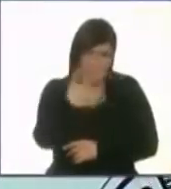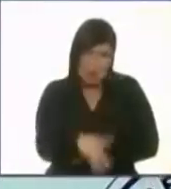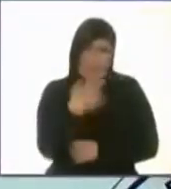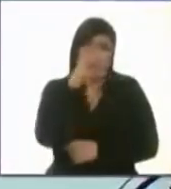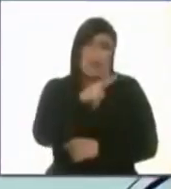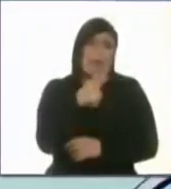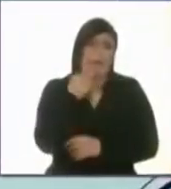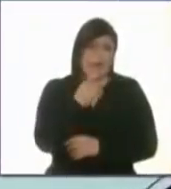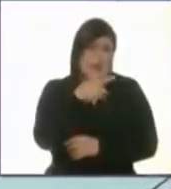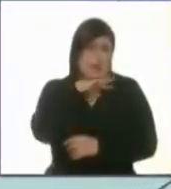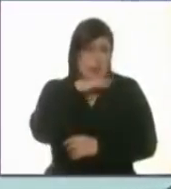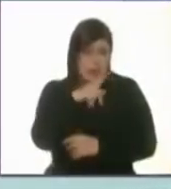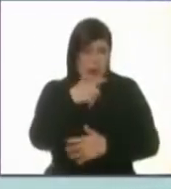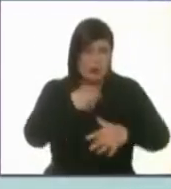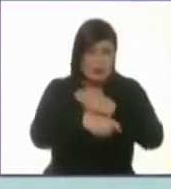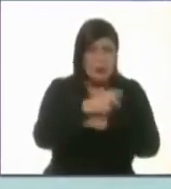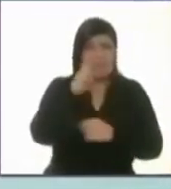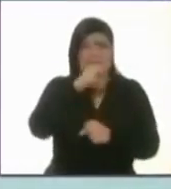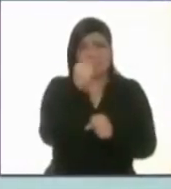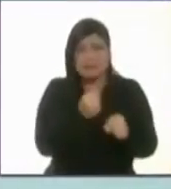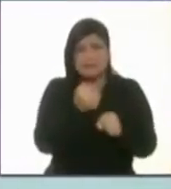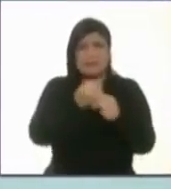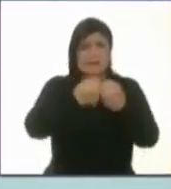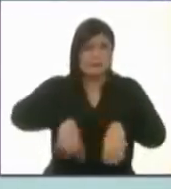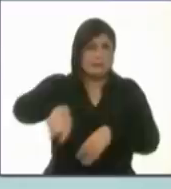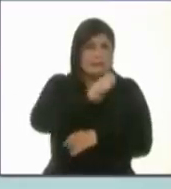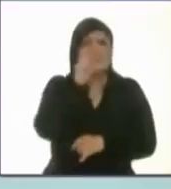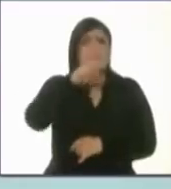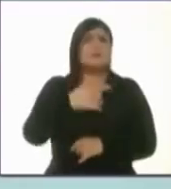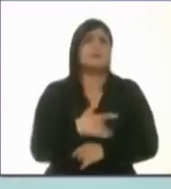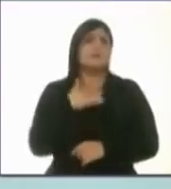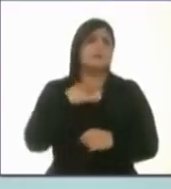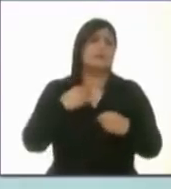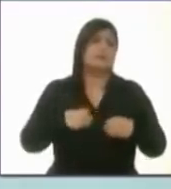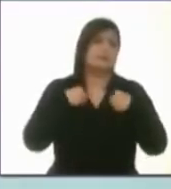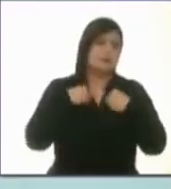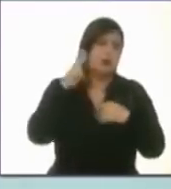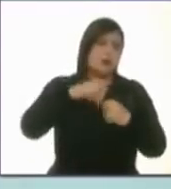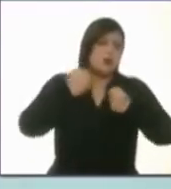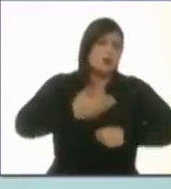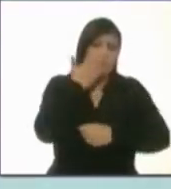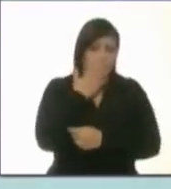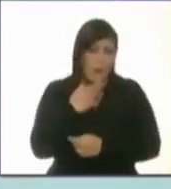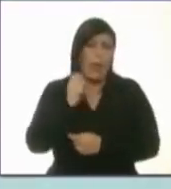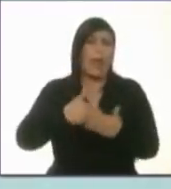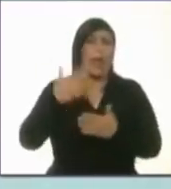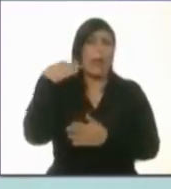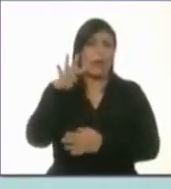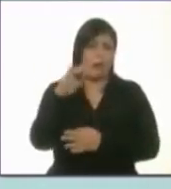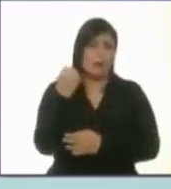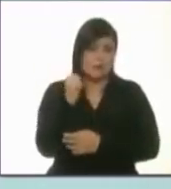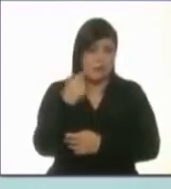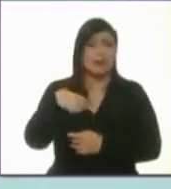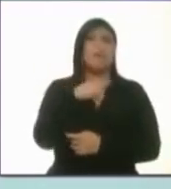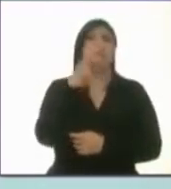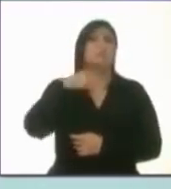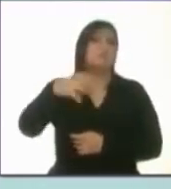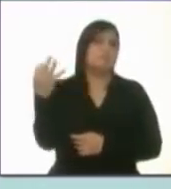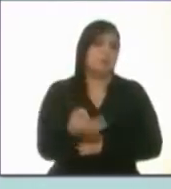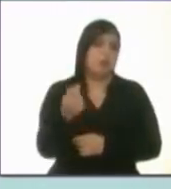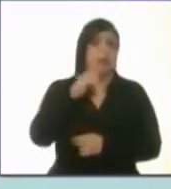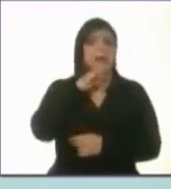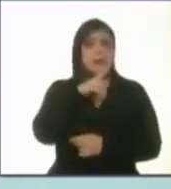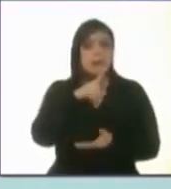daño y la corrupción hace que vivamos en la inseguridad. Y el pasado 19 de septiembre pudimos confirmar que la